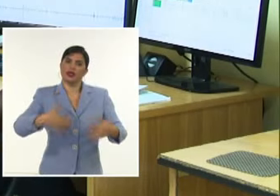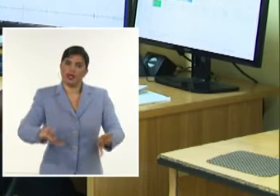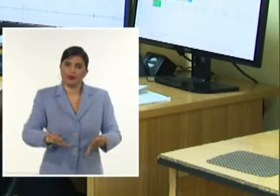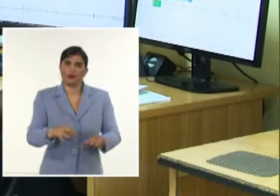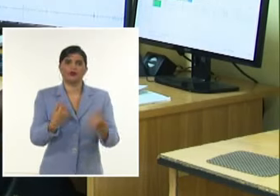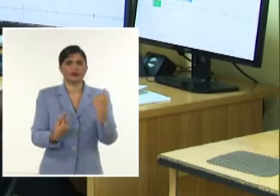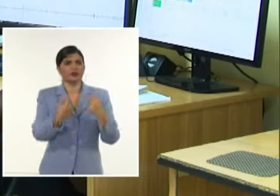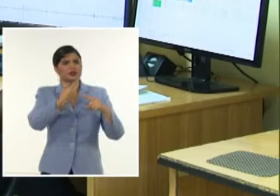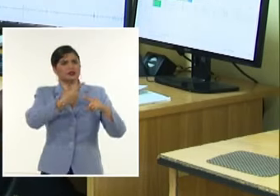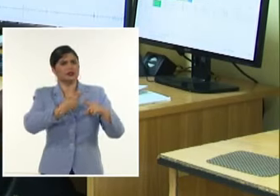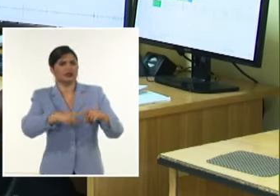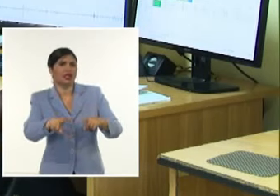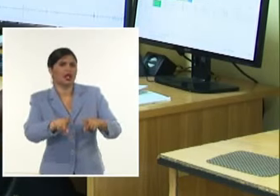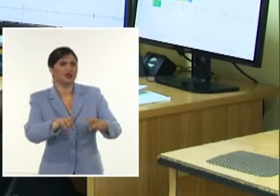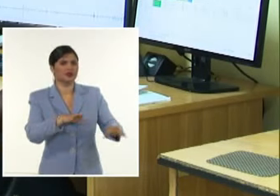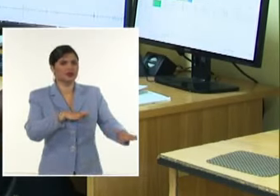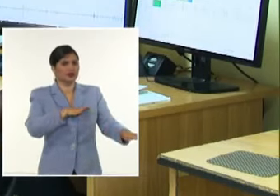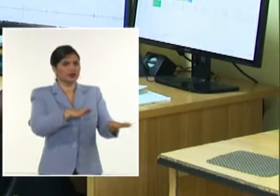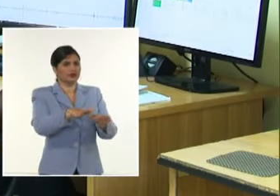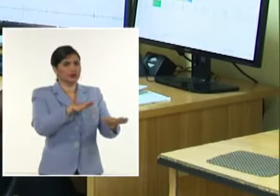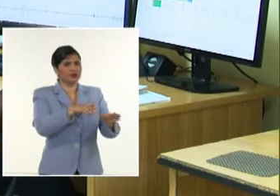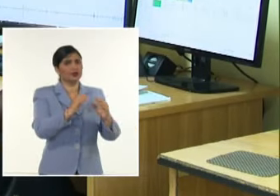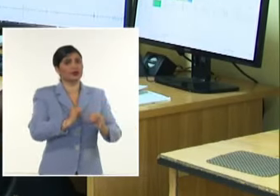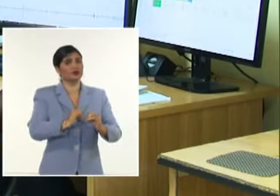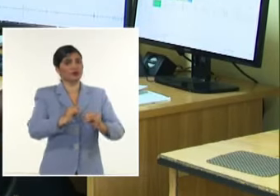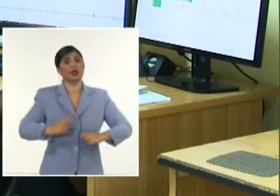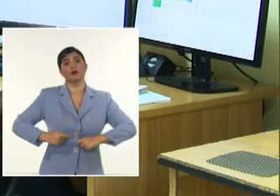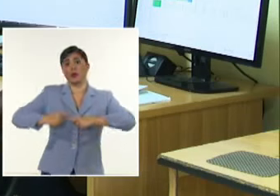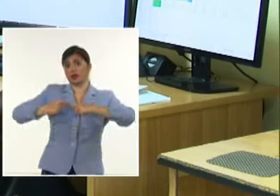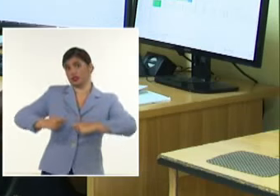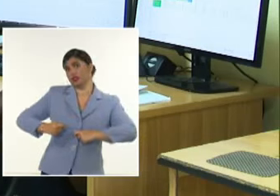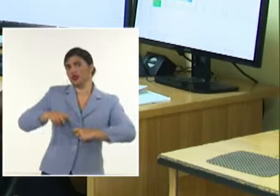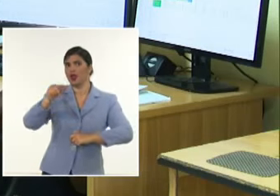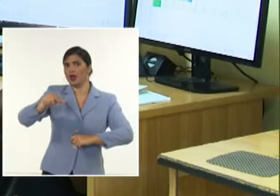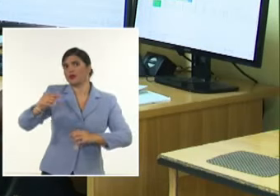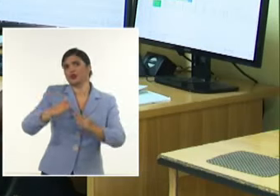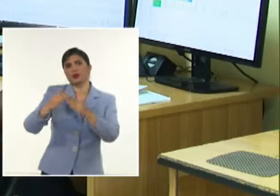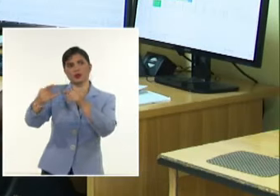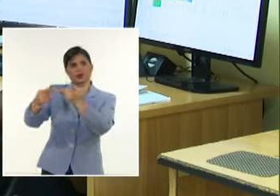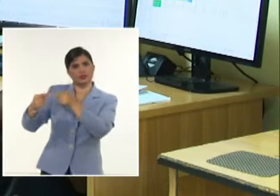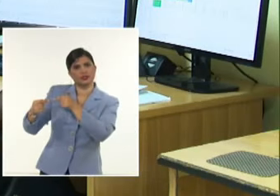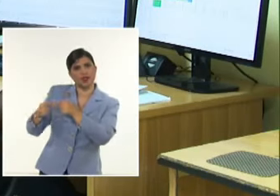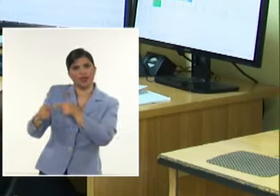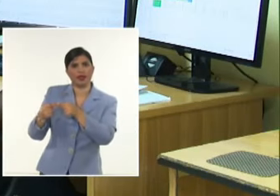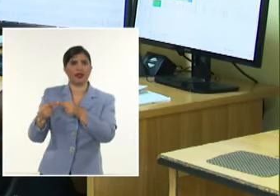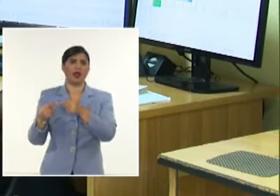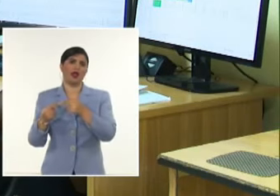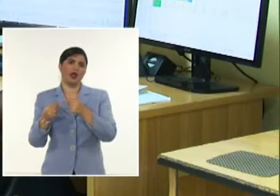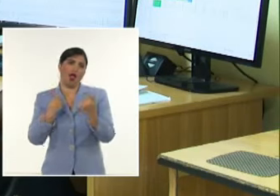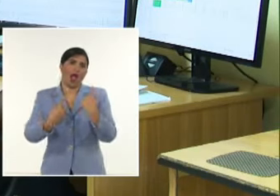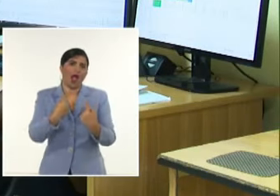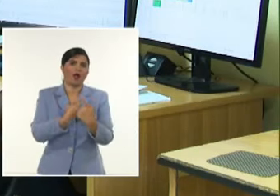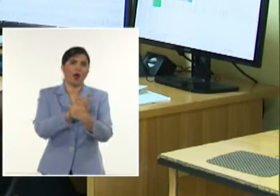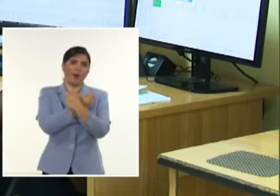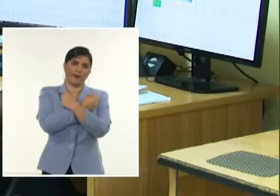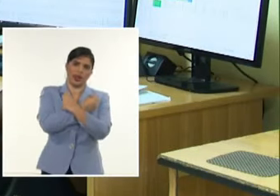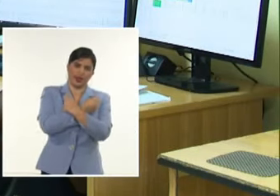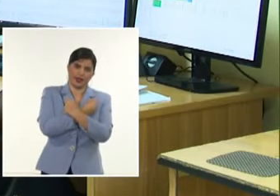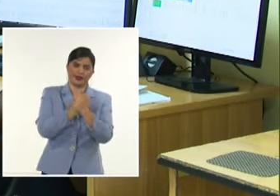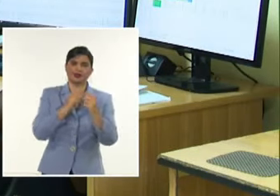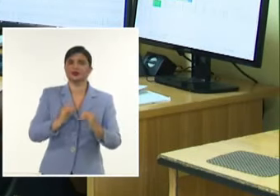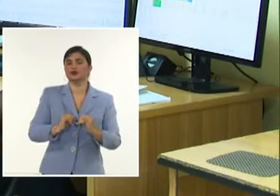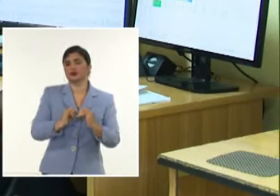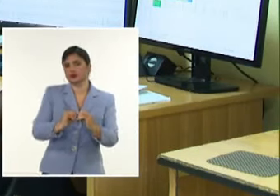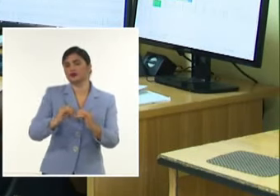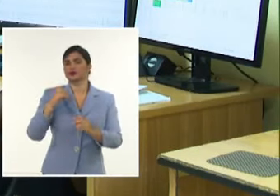sísmica Al Estado Mayor De la defensa civil Para tomar decisiones En caso de Un territorio Se pueda haber afectado Nosotros